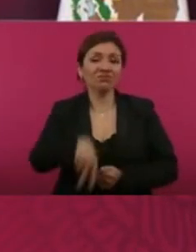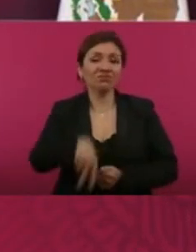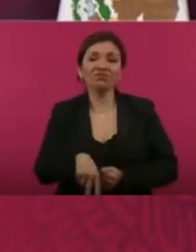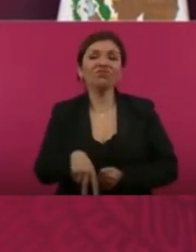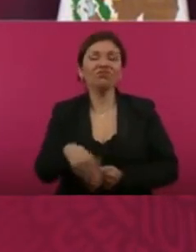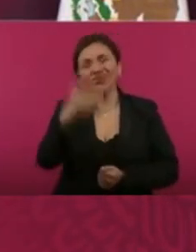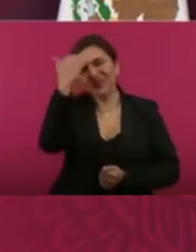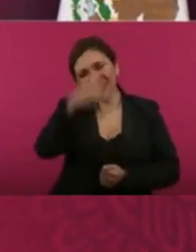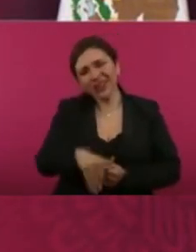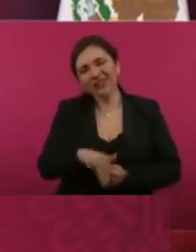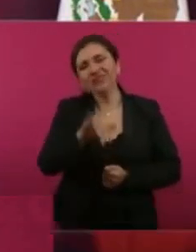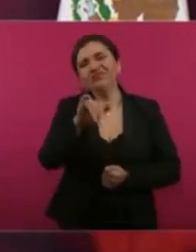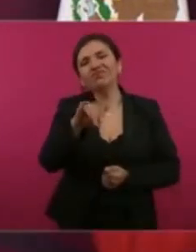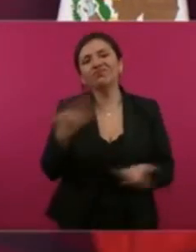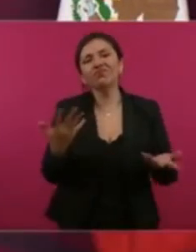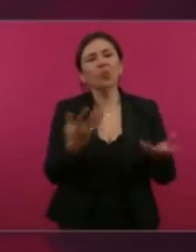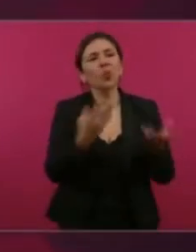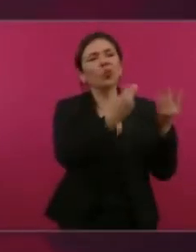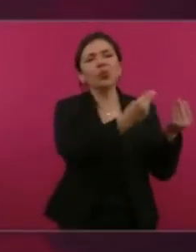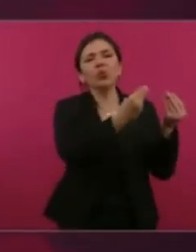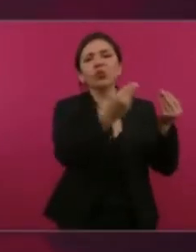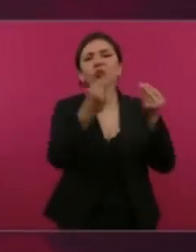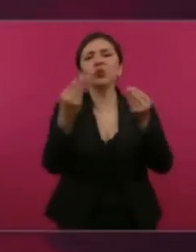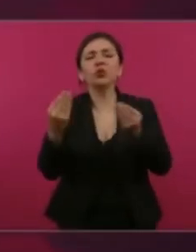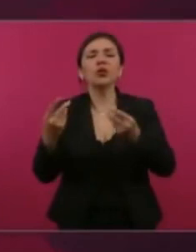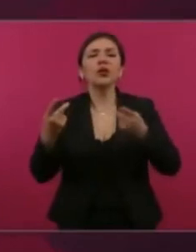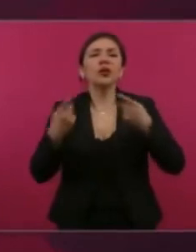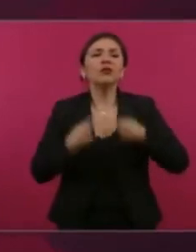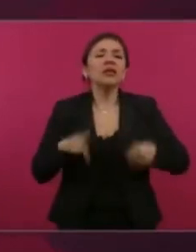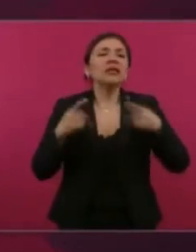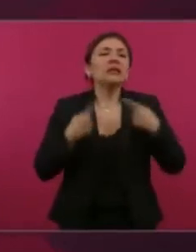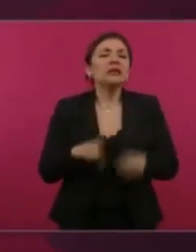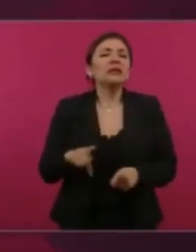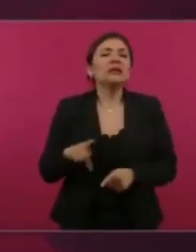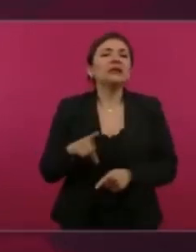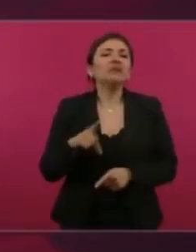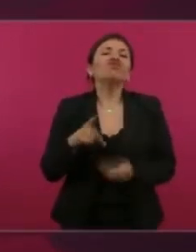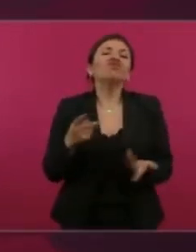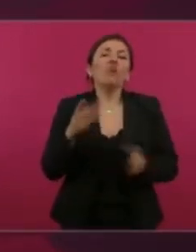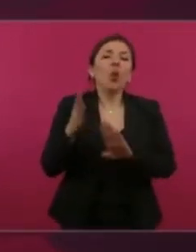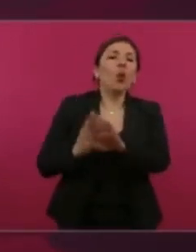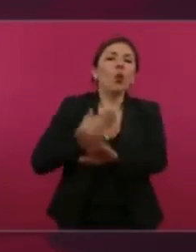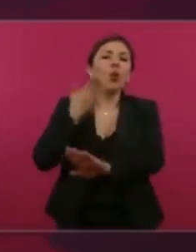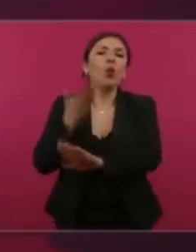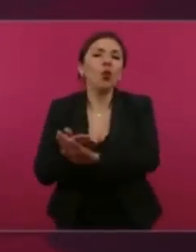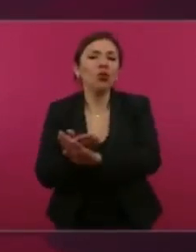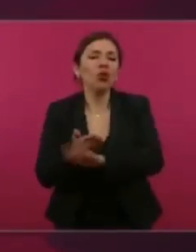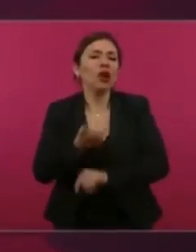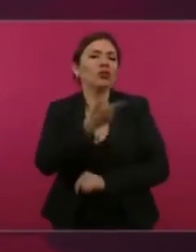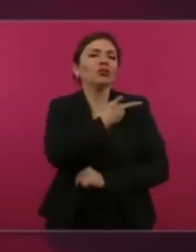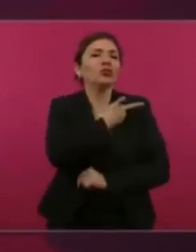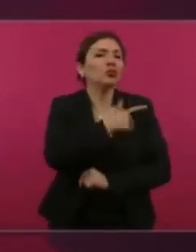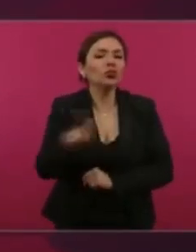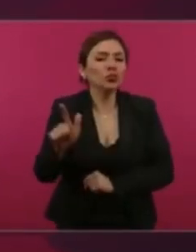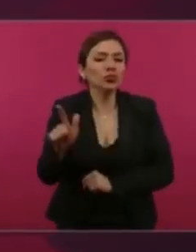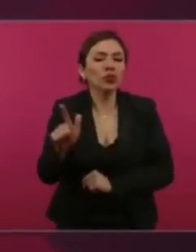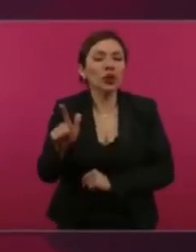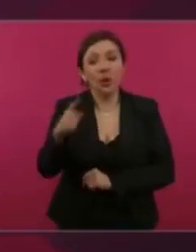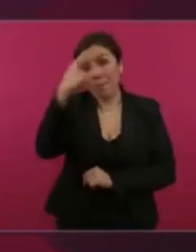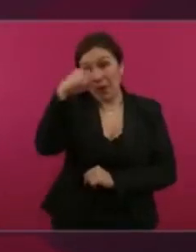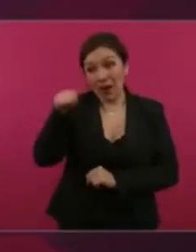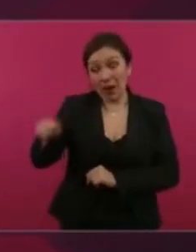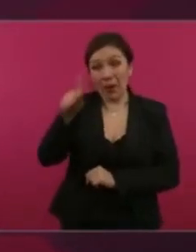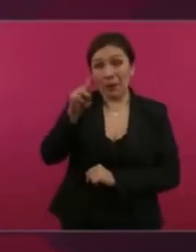estén en contra de que